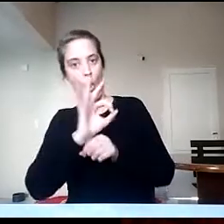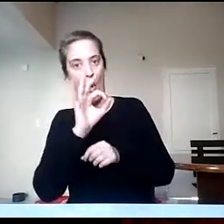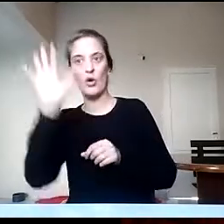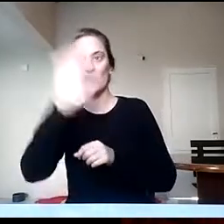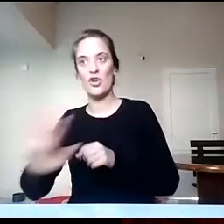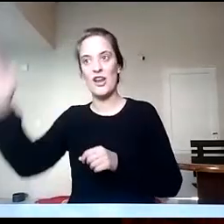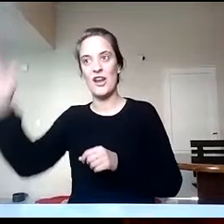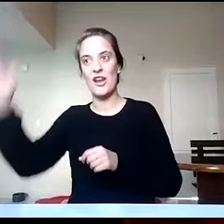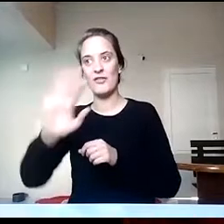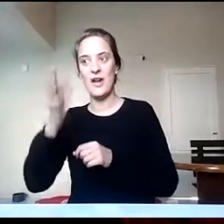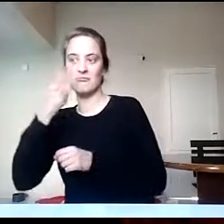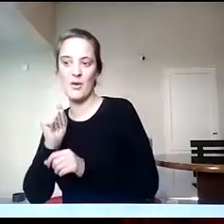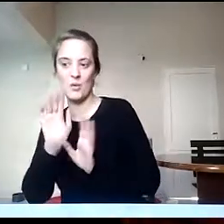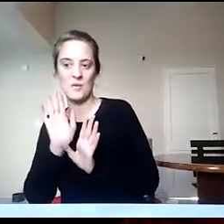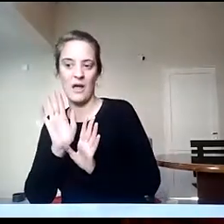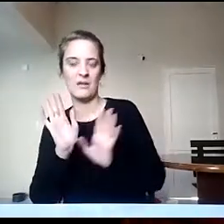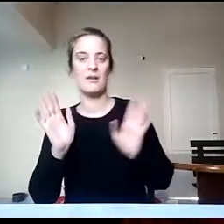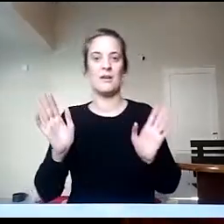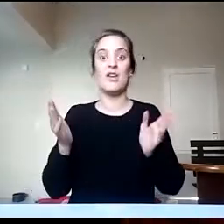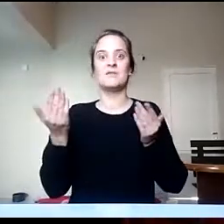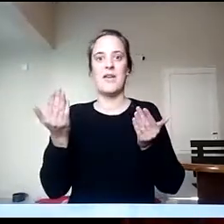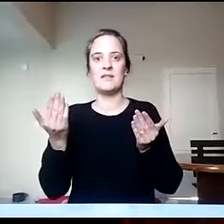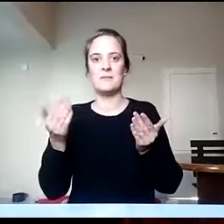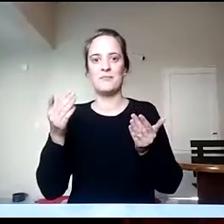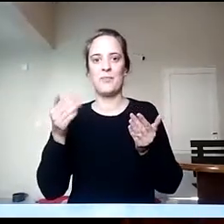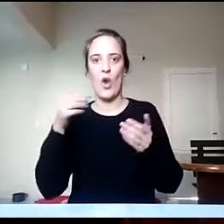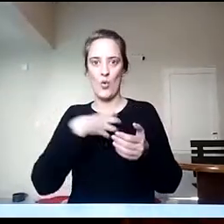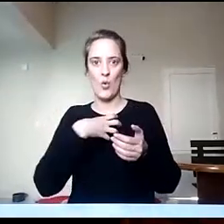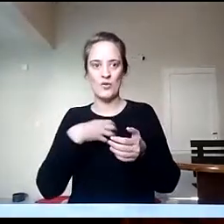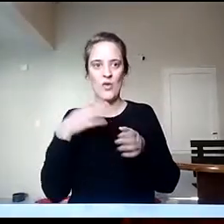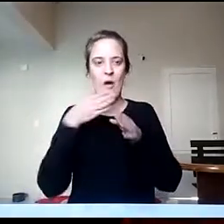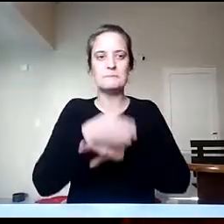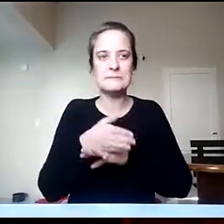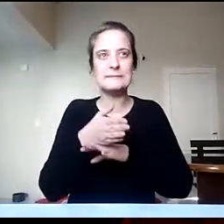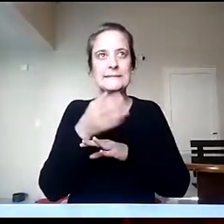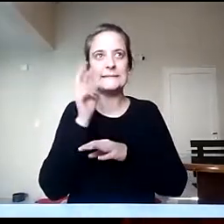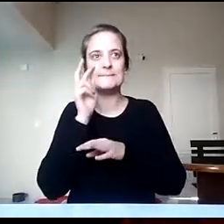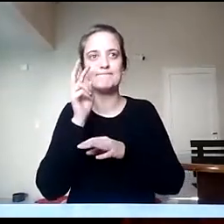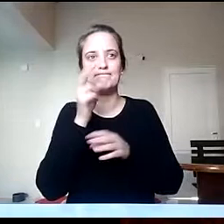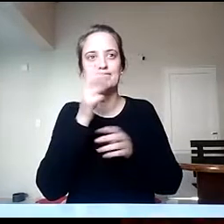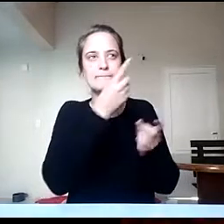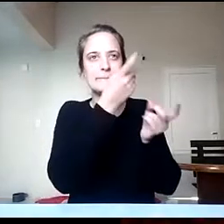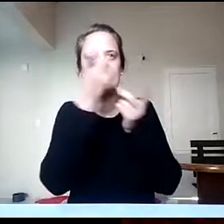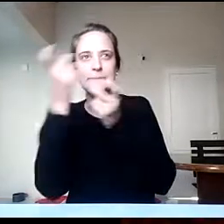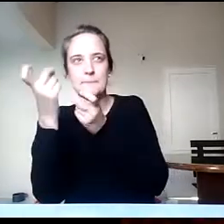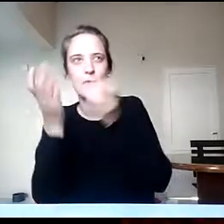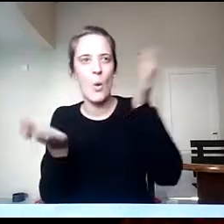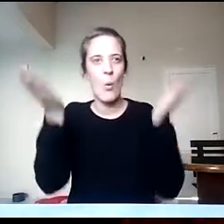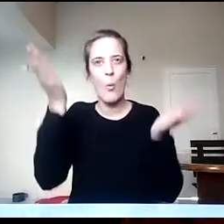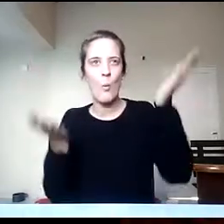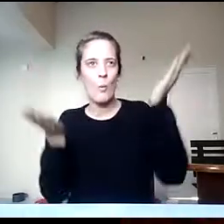profesores de la formación específica uno, bueno, ve hacia dónde se va más la balanza. Me gusta la docencia